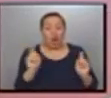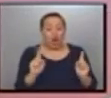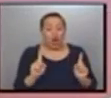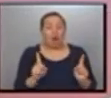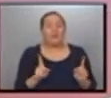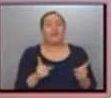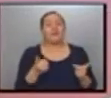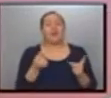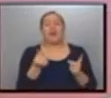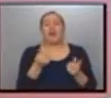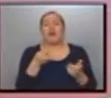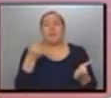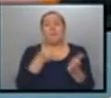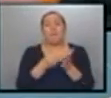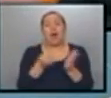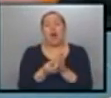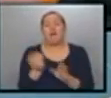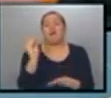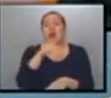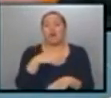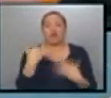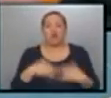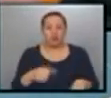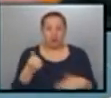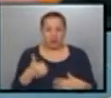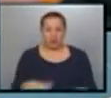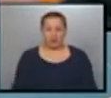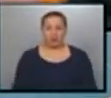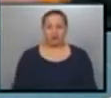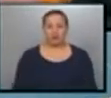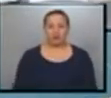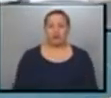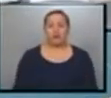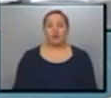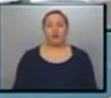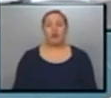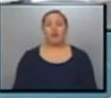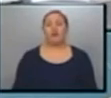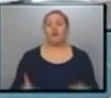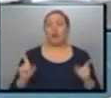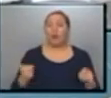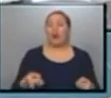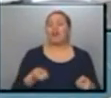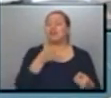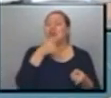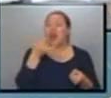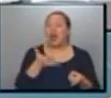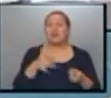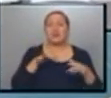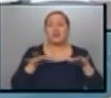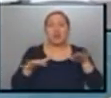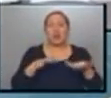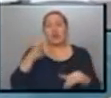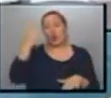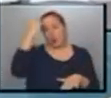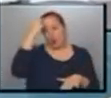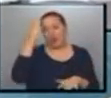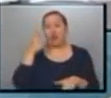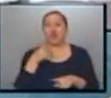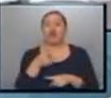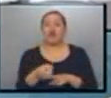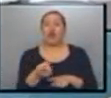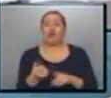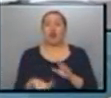es muy, pero muy alto por pagar atrasado. explicar esto, Marian, porque por más que haya una situación judicial que esté en contra del